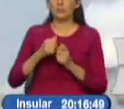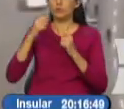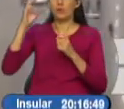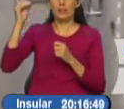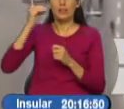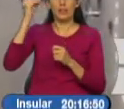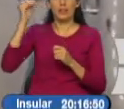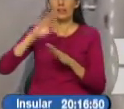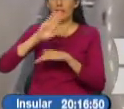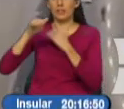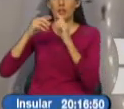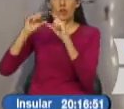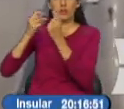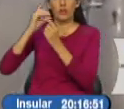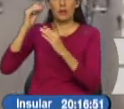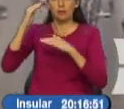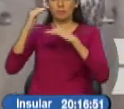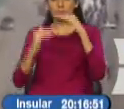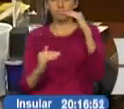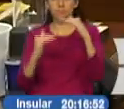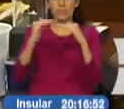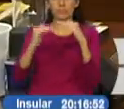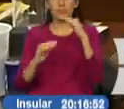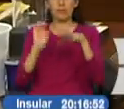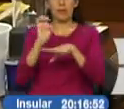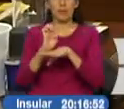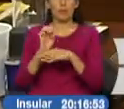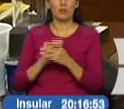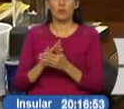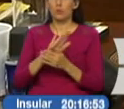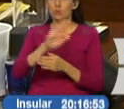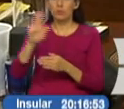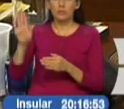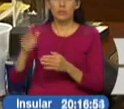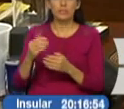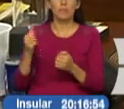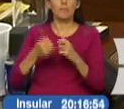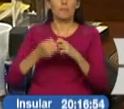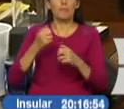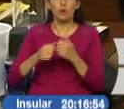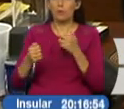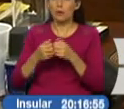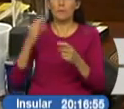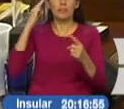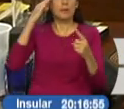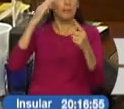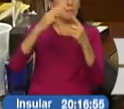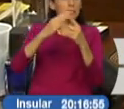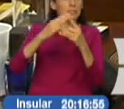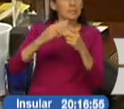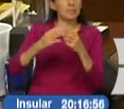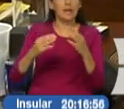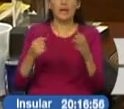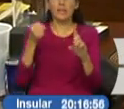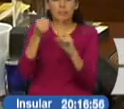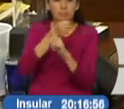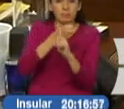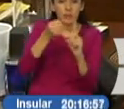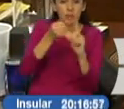región para intentar desestabilizar al país. Han ocasionado disturbios, estas marchas callejeras han sembrado